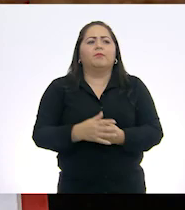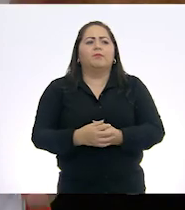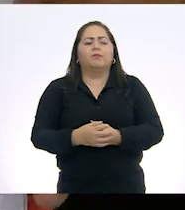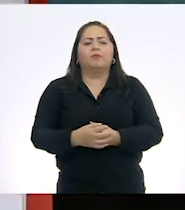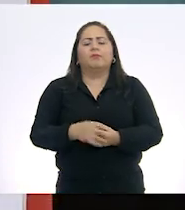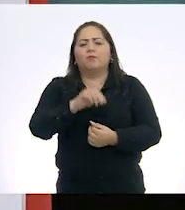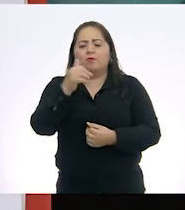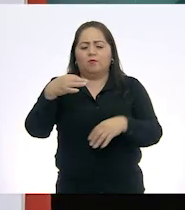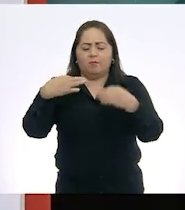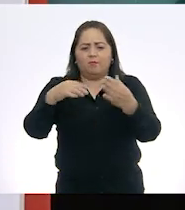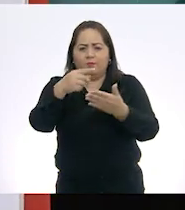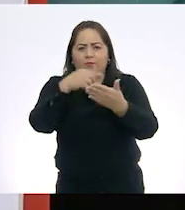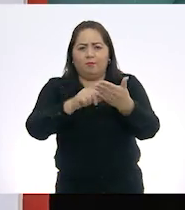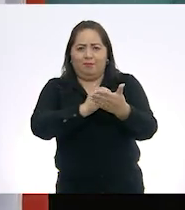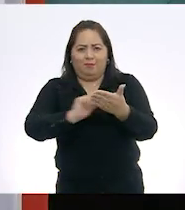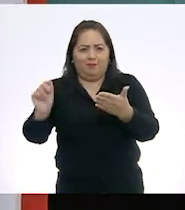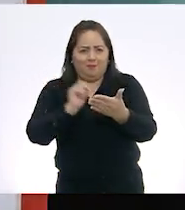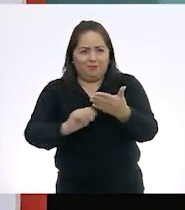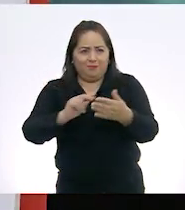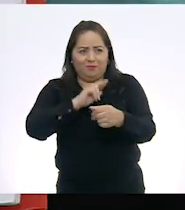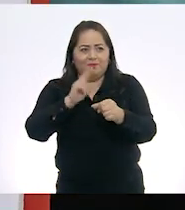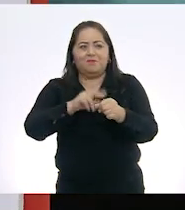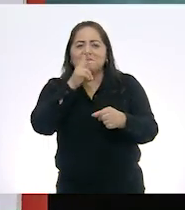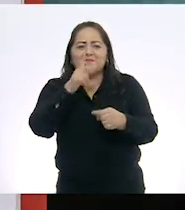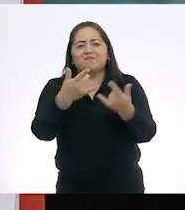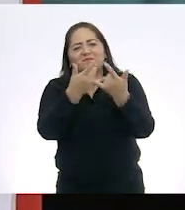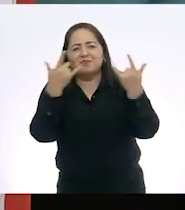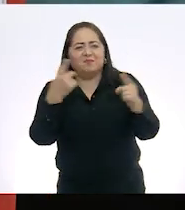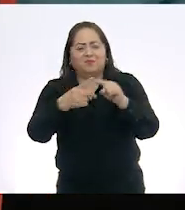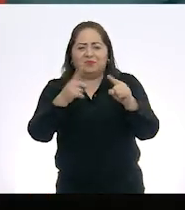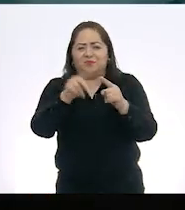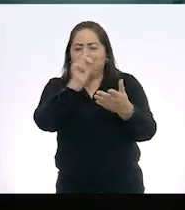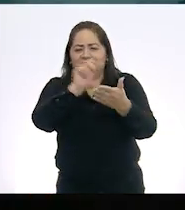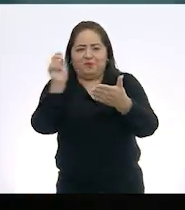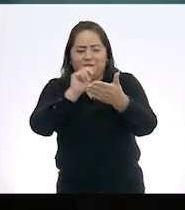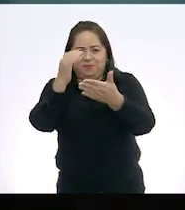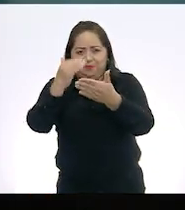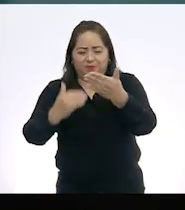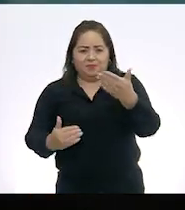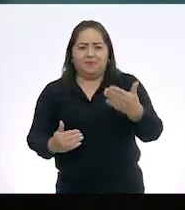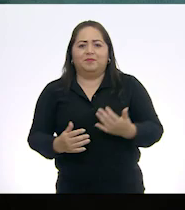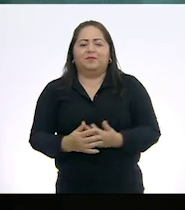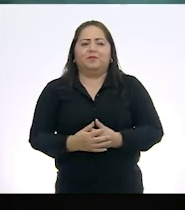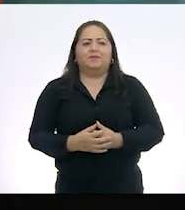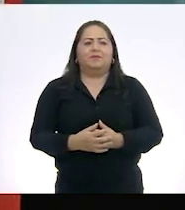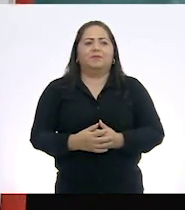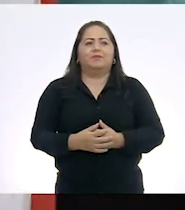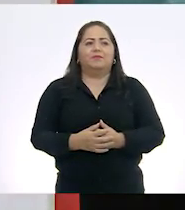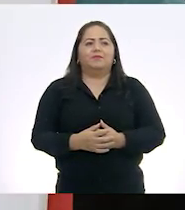tenemos la página legal, una presentación